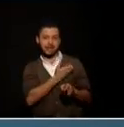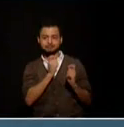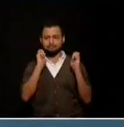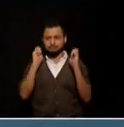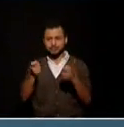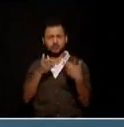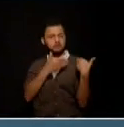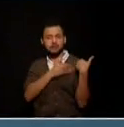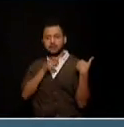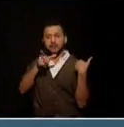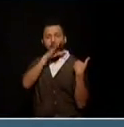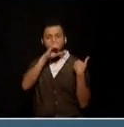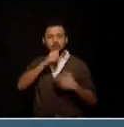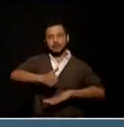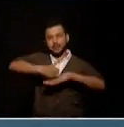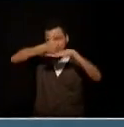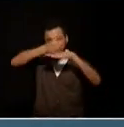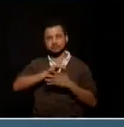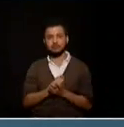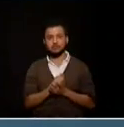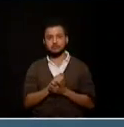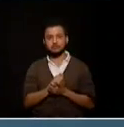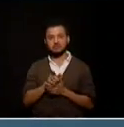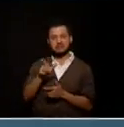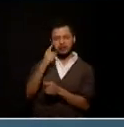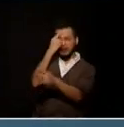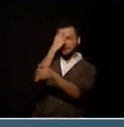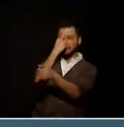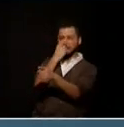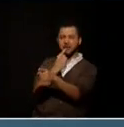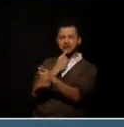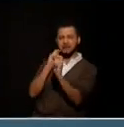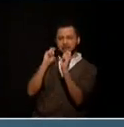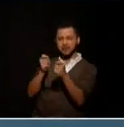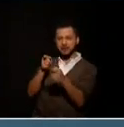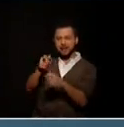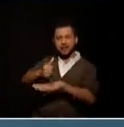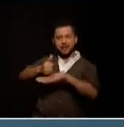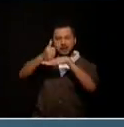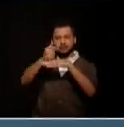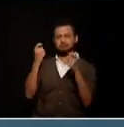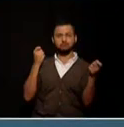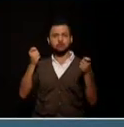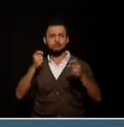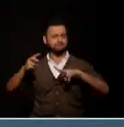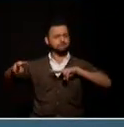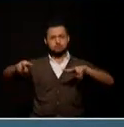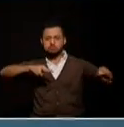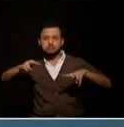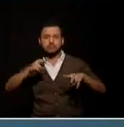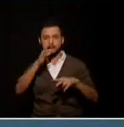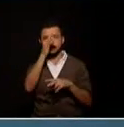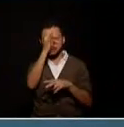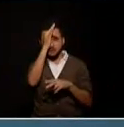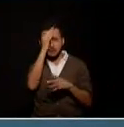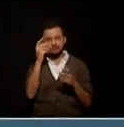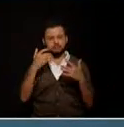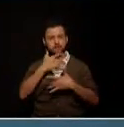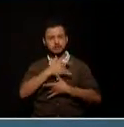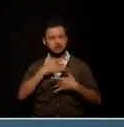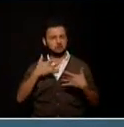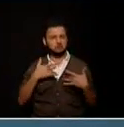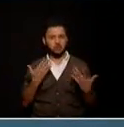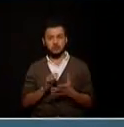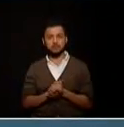gerencias sean asumidas por gente que tenga la responsabilidad social con el tema de la salud antioquia